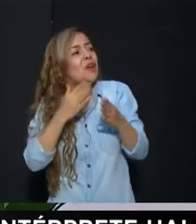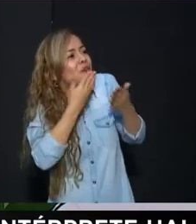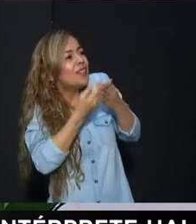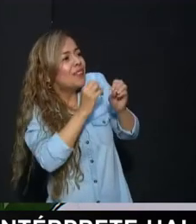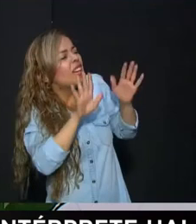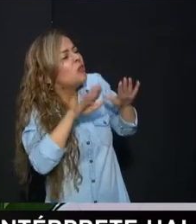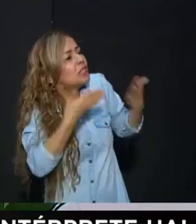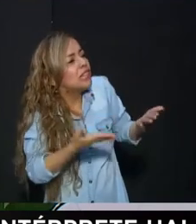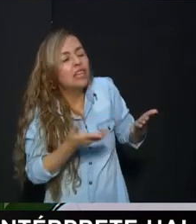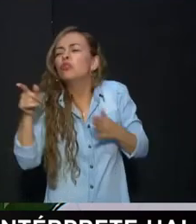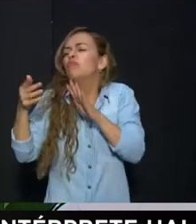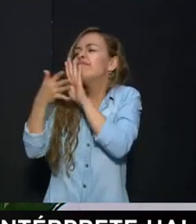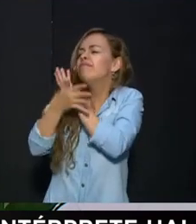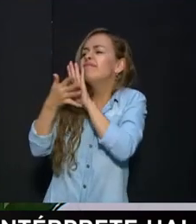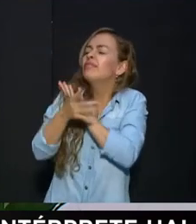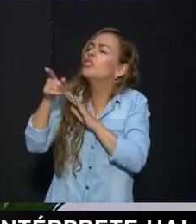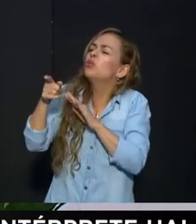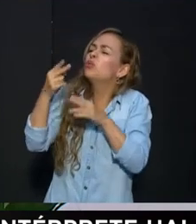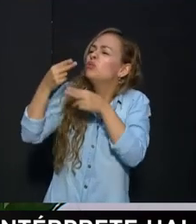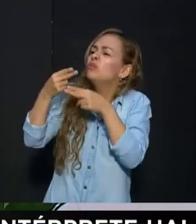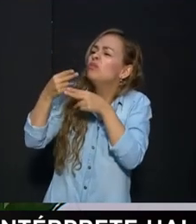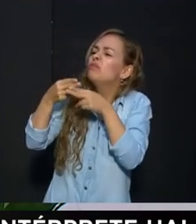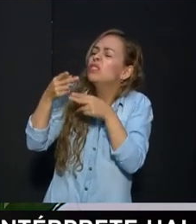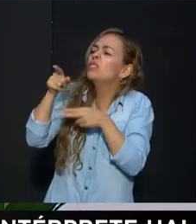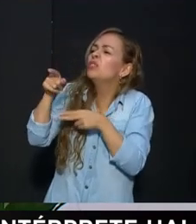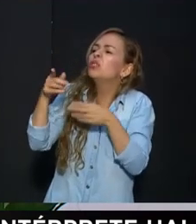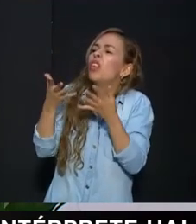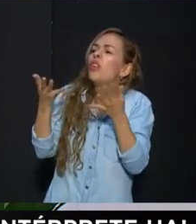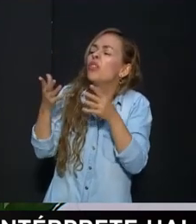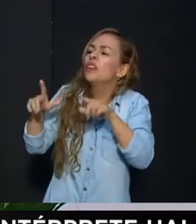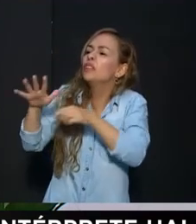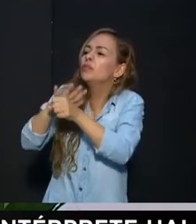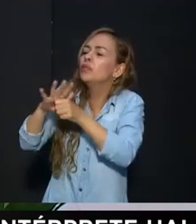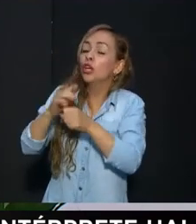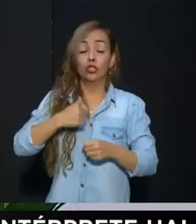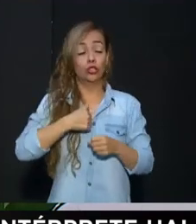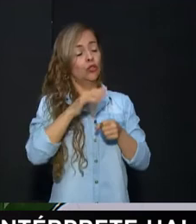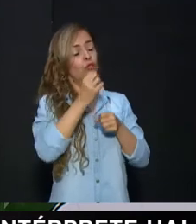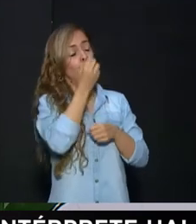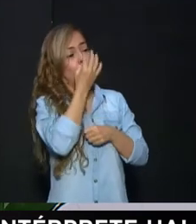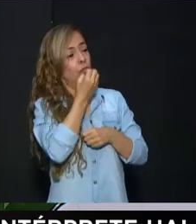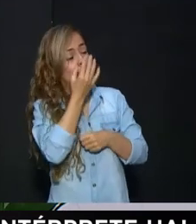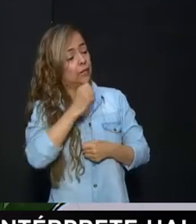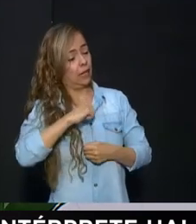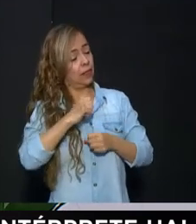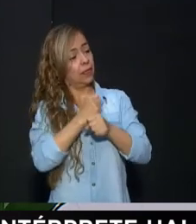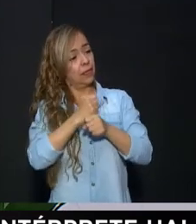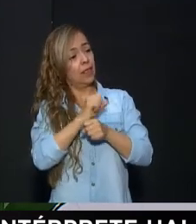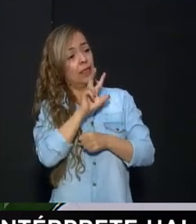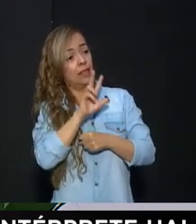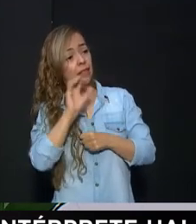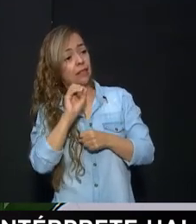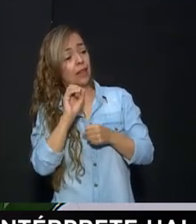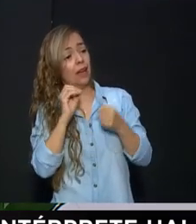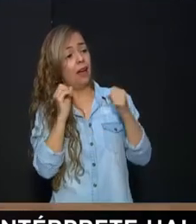de dónde nos llamas Cuántos años tienes ¿Qué nos quieres contar? De Florenza Tengo 30 años Y los felicito por su grandioso